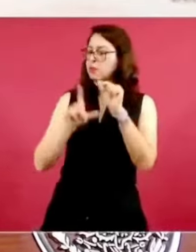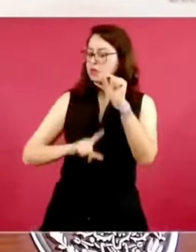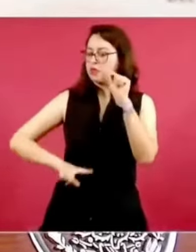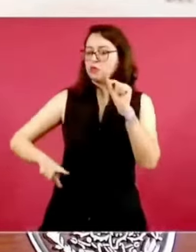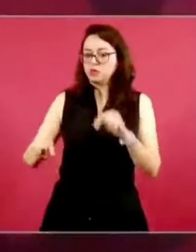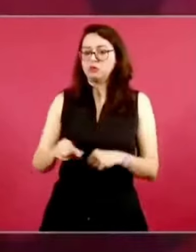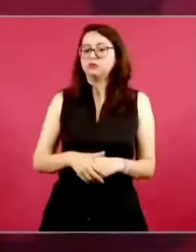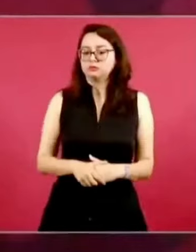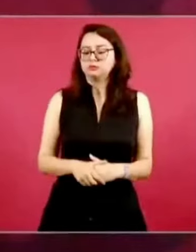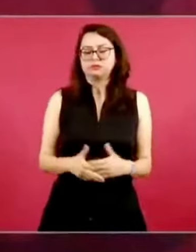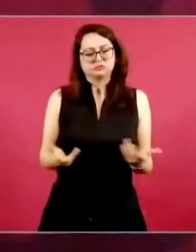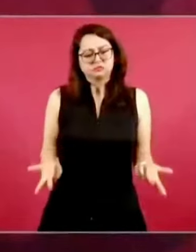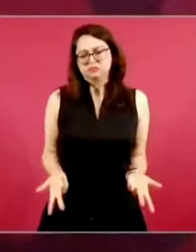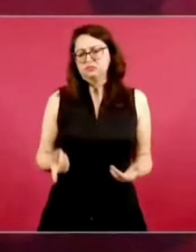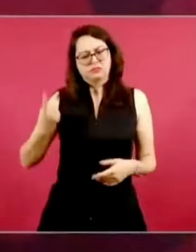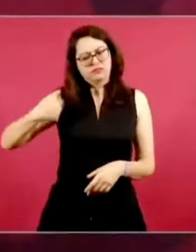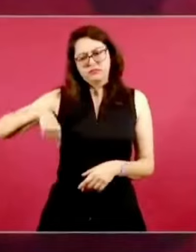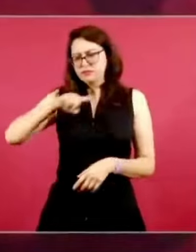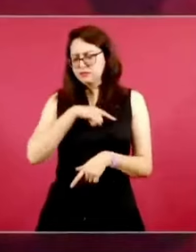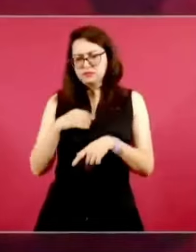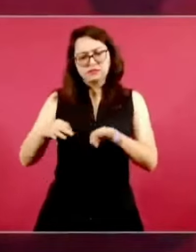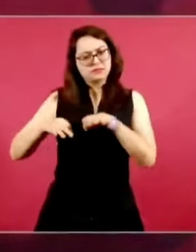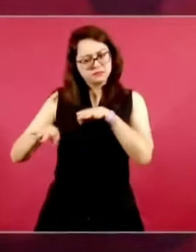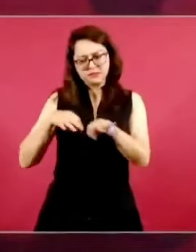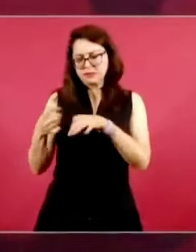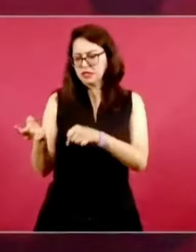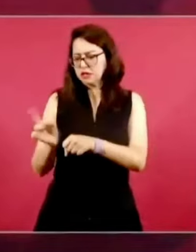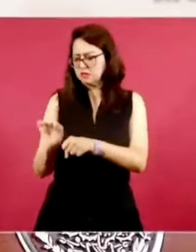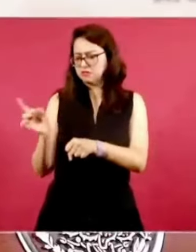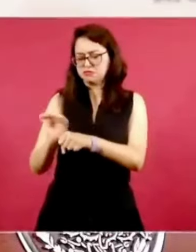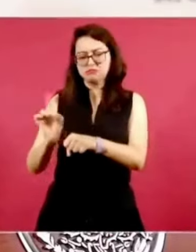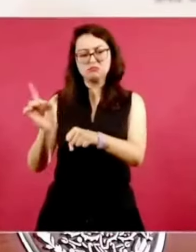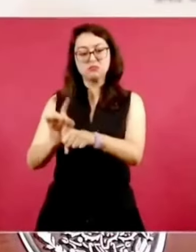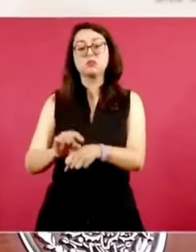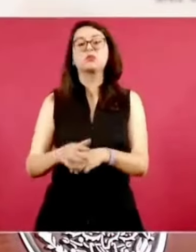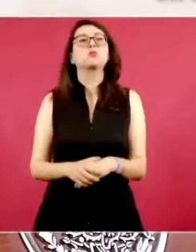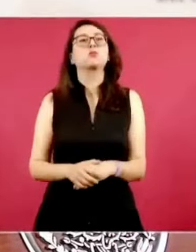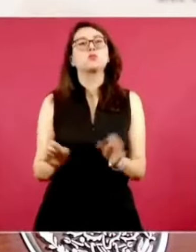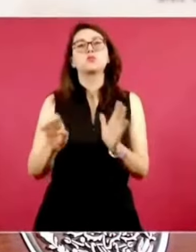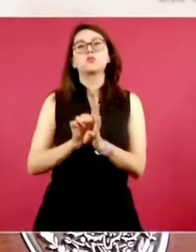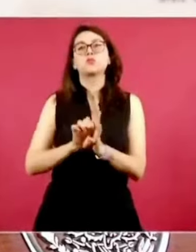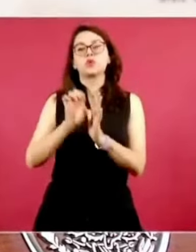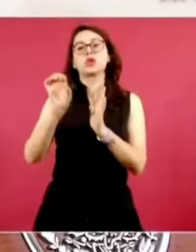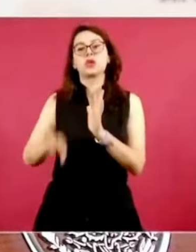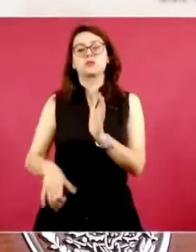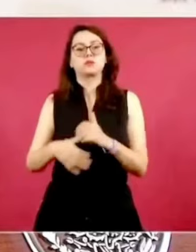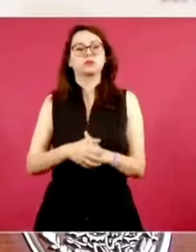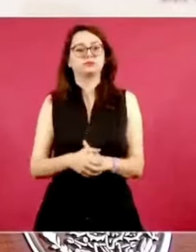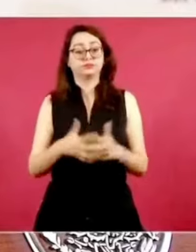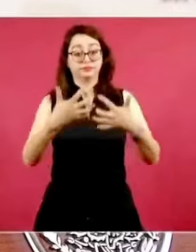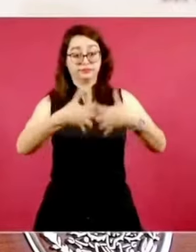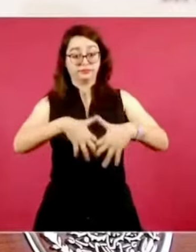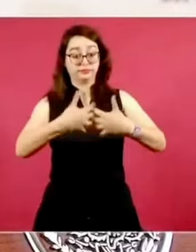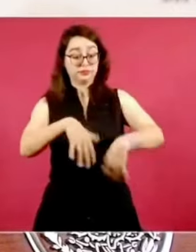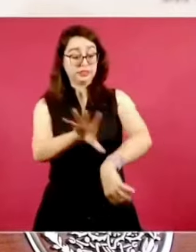resolviendo. Por ejemplo, ya resolvimos lo de la compra de las 13 plantas